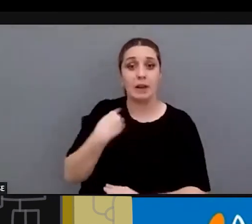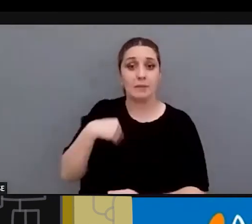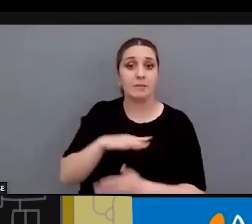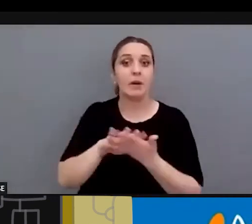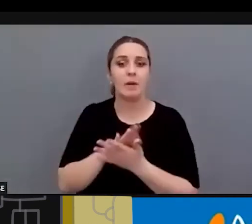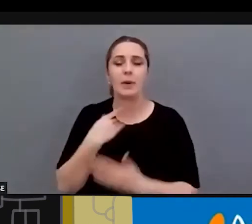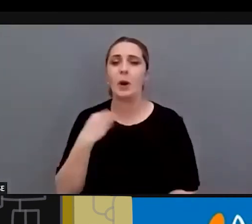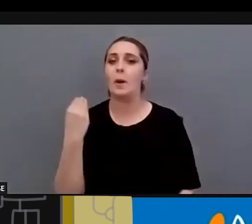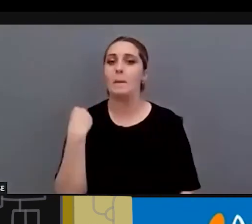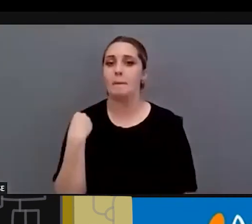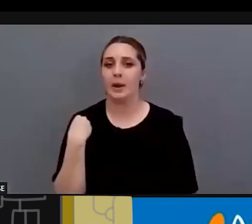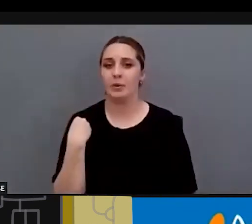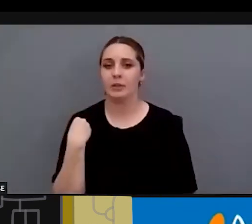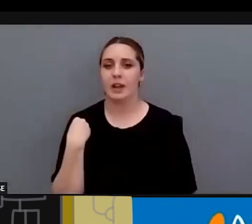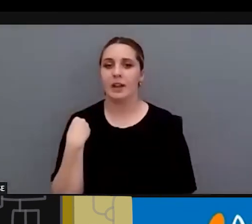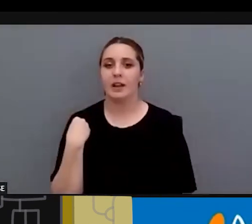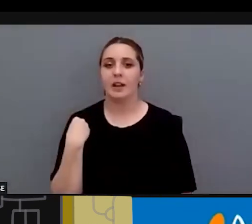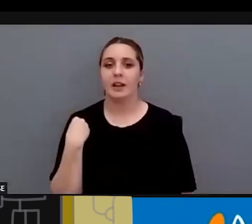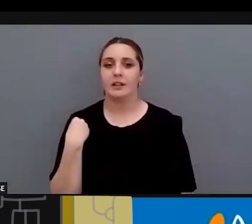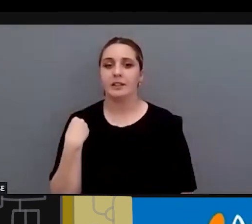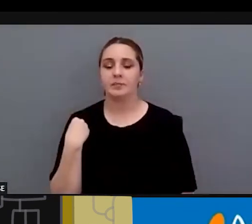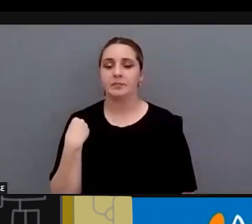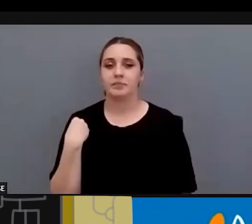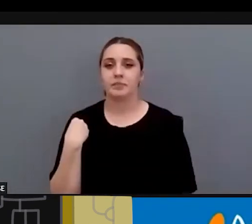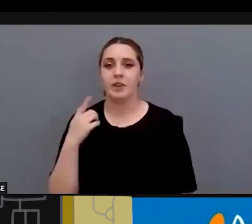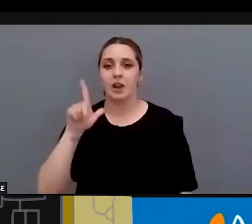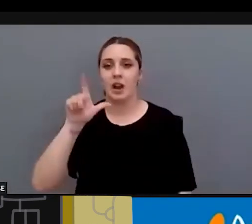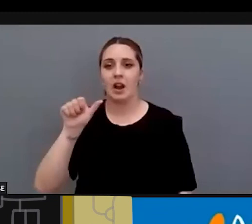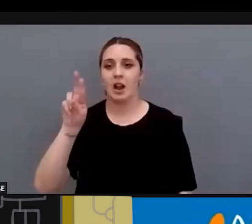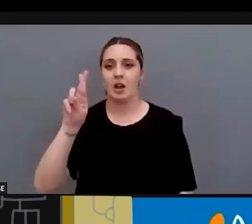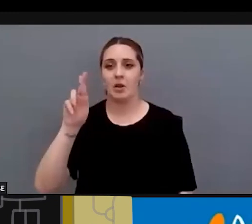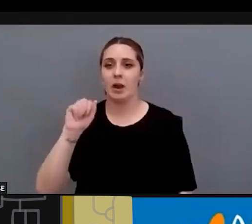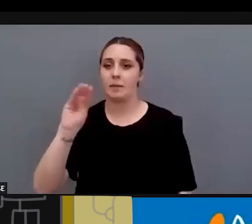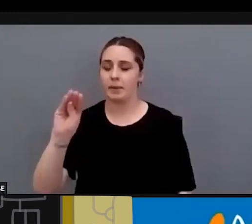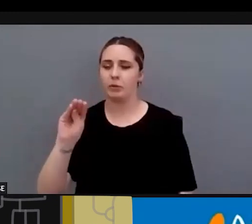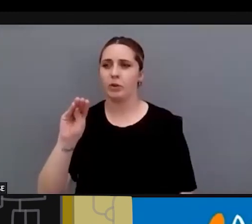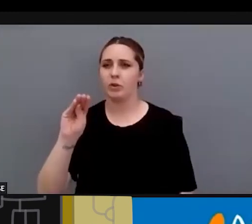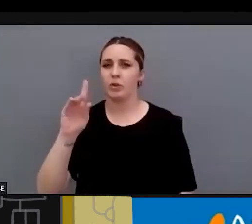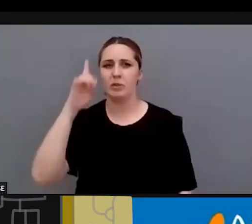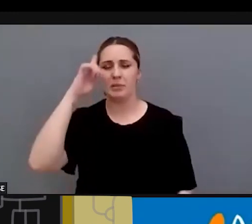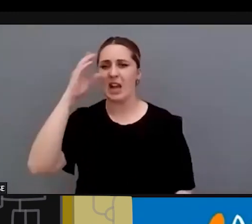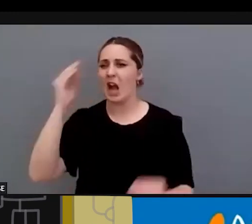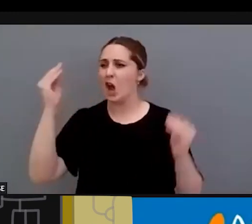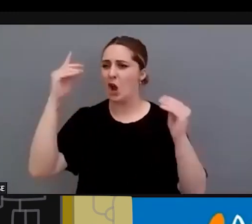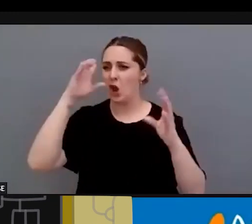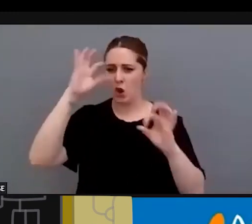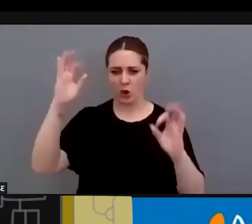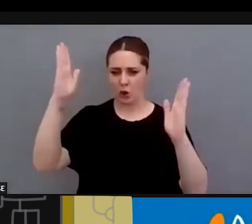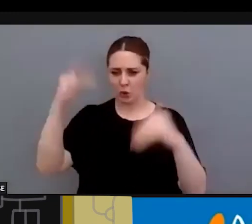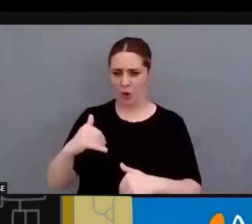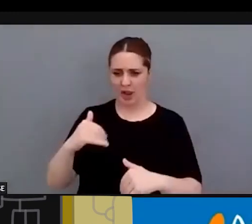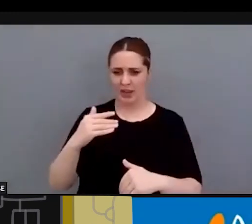hay una pregunta de Paqui Vicedo que se la voy a enviar a Laura es ¿no les parece incoherente que se derive en muchos casos a las